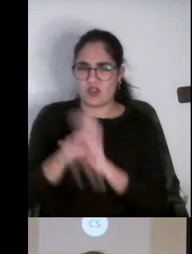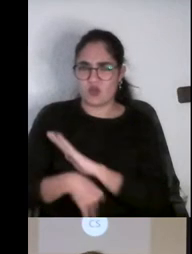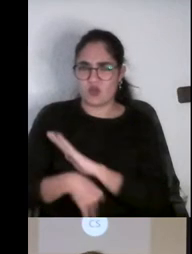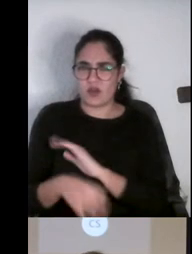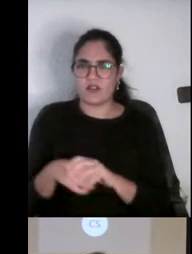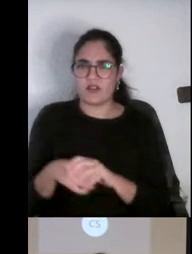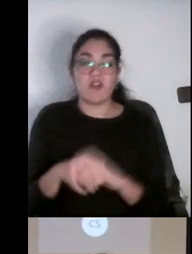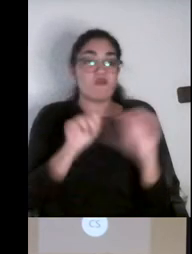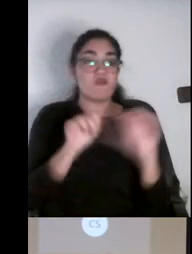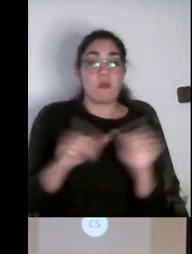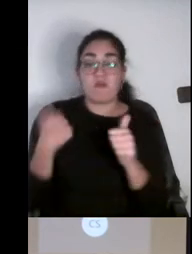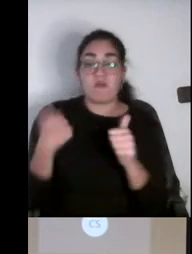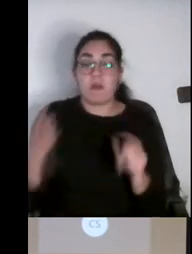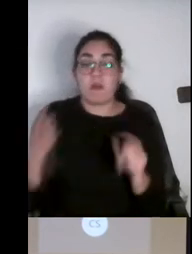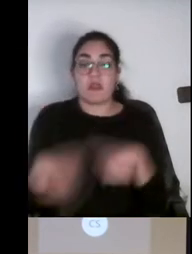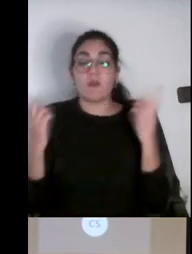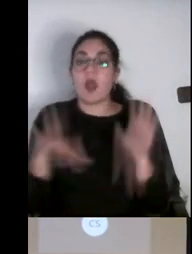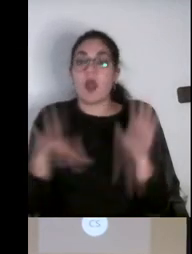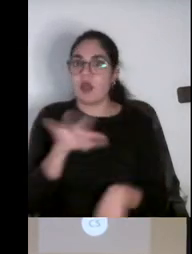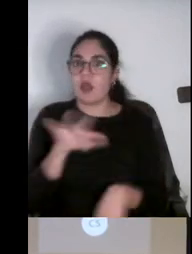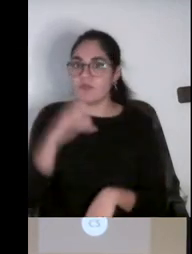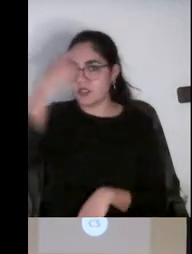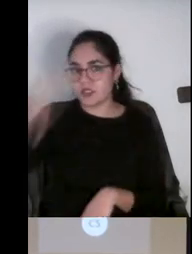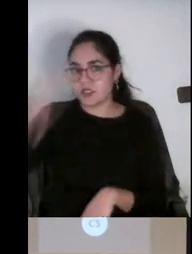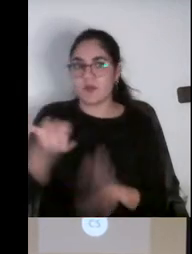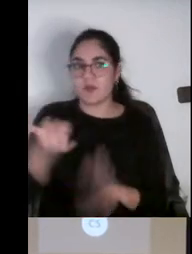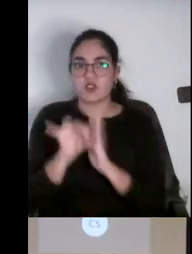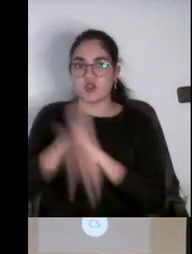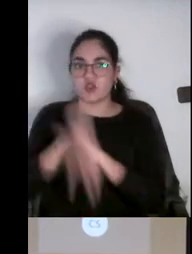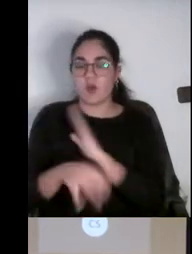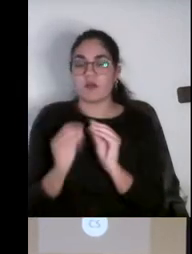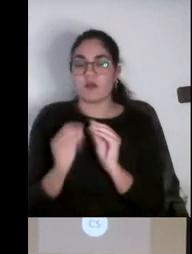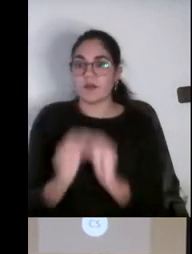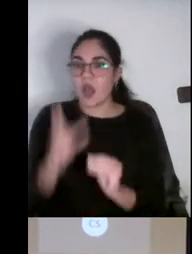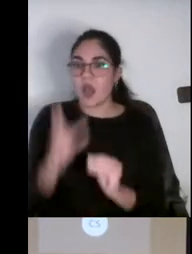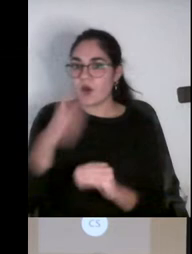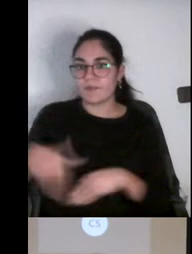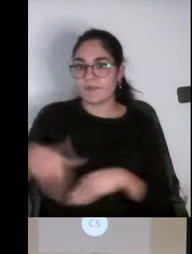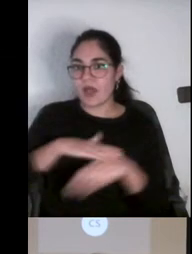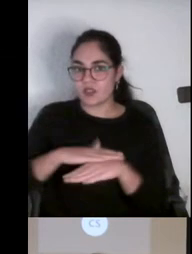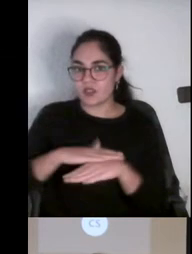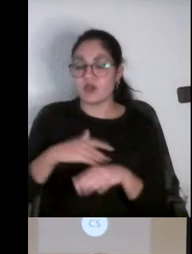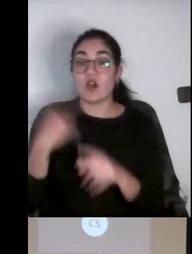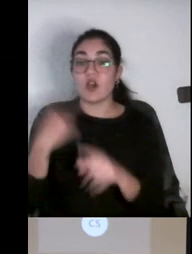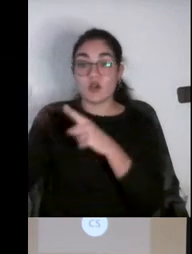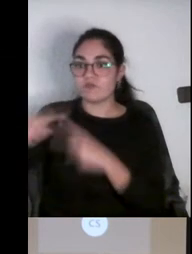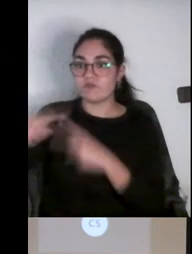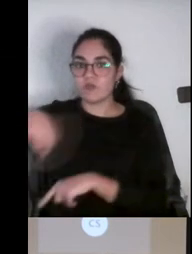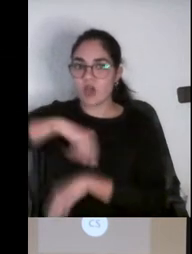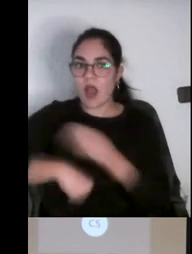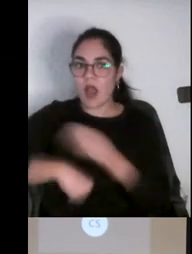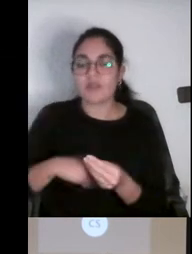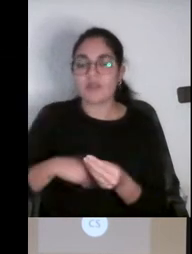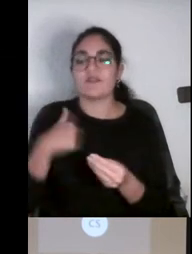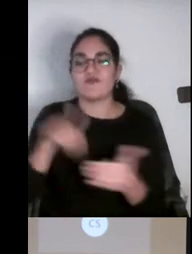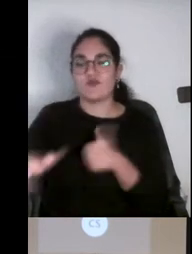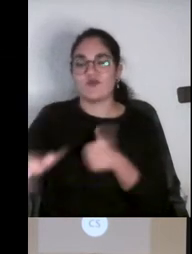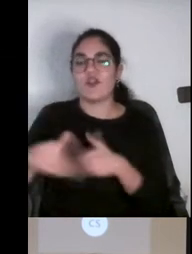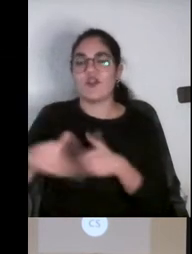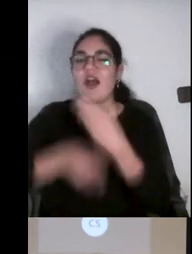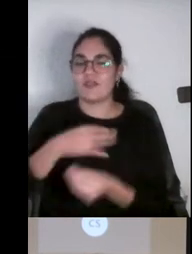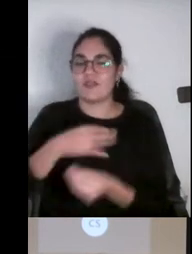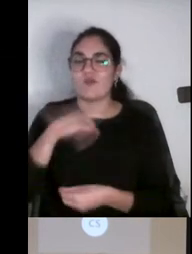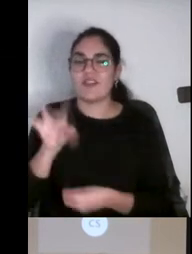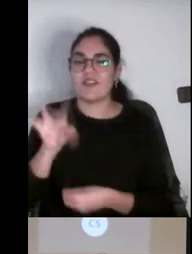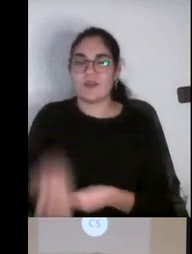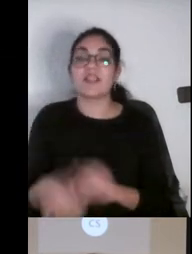Y de hecho el software se está convirtiendo cada vez más fundamental en el tipo de cosas que hacemos y que podemos hacer. Y el hecho de que sea libre nos da